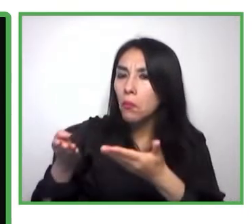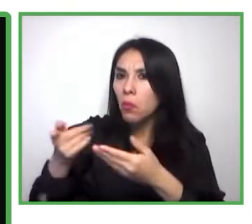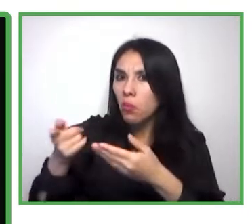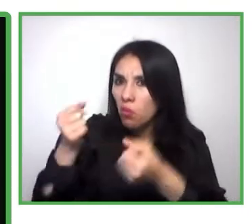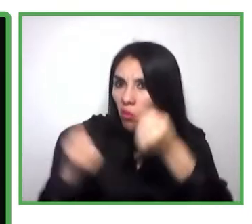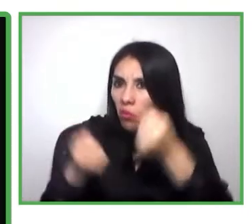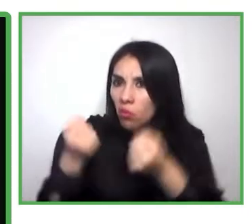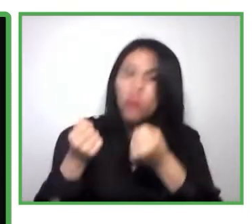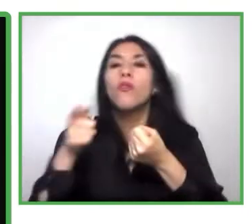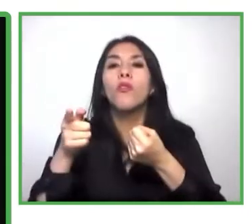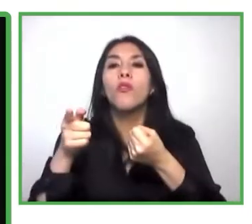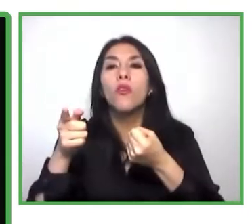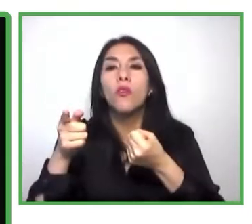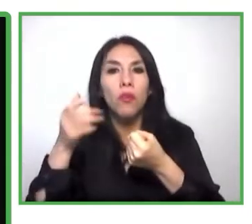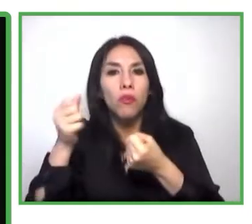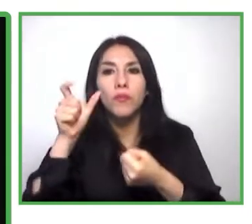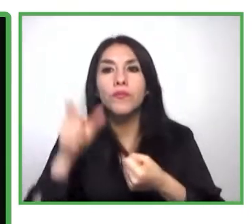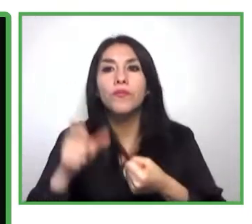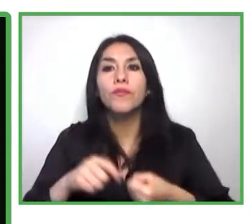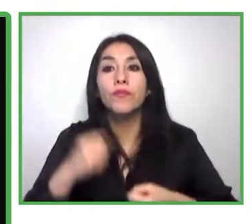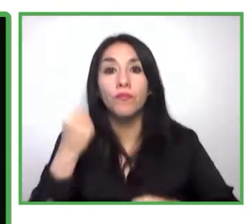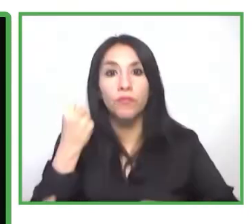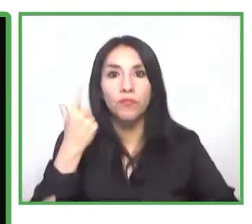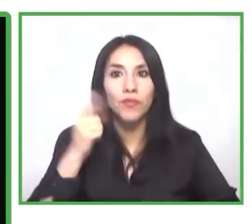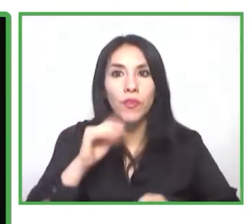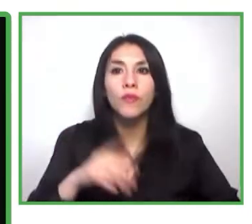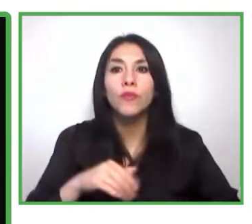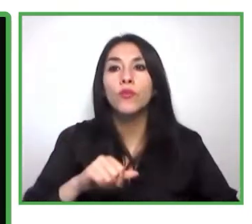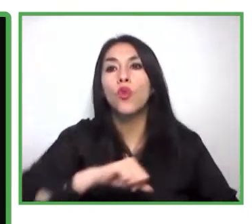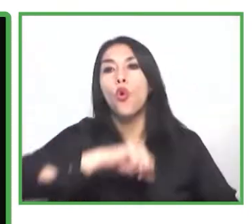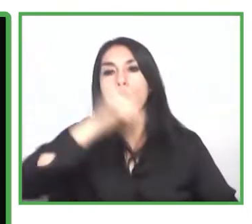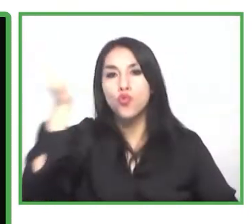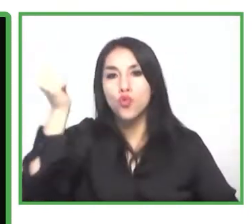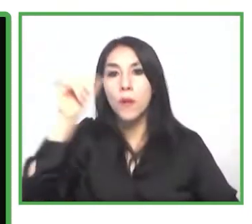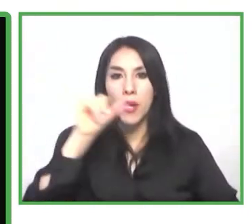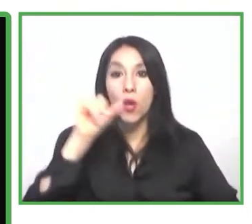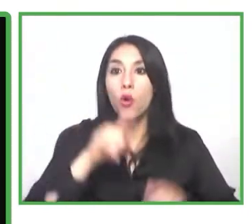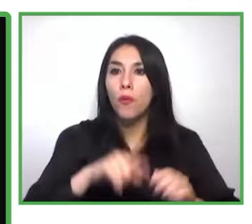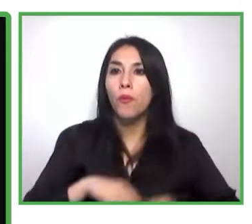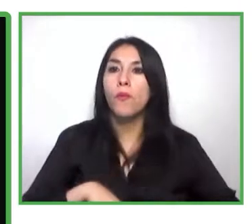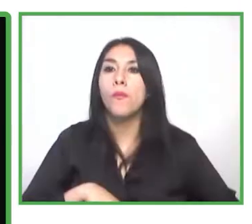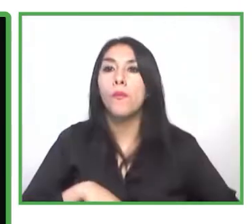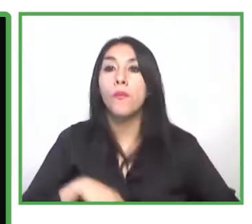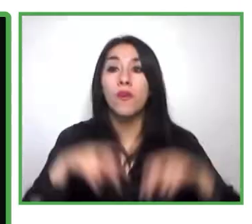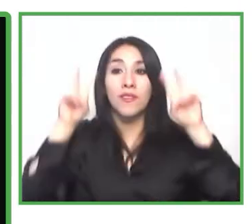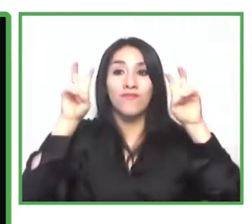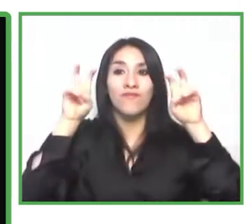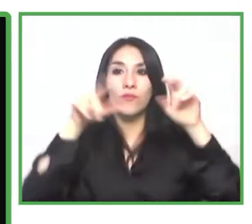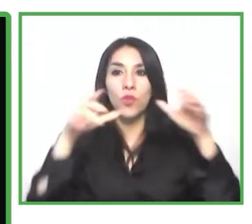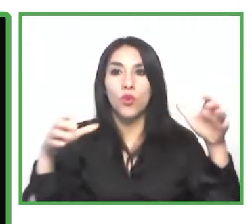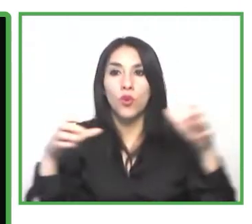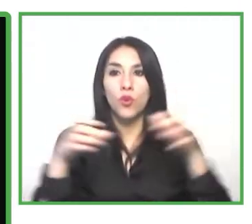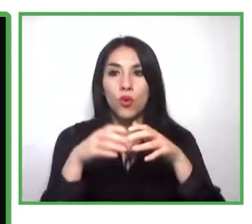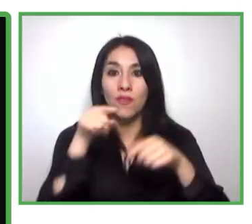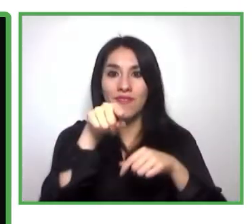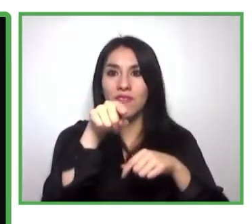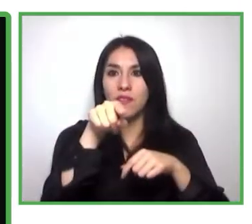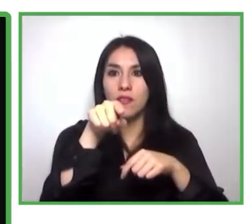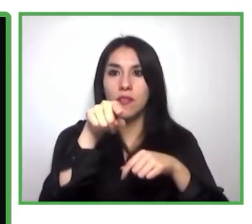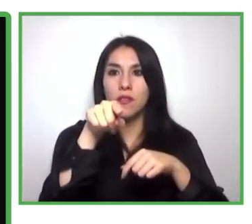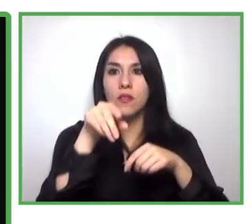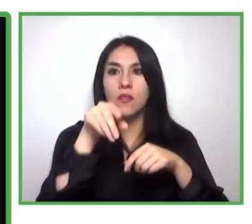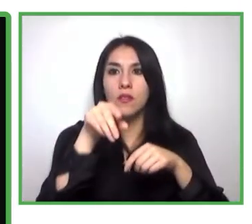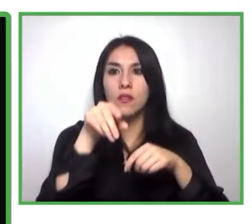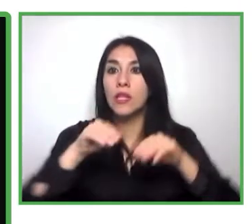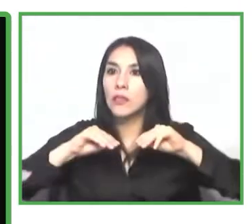Por otro lado, y en lo que es comunidad, hoy estamos formando a 1.160 personas con discapacidad en tecnología,